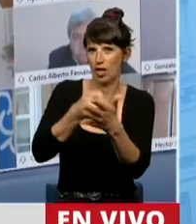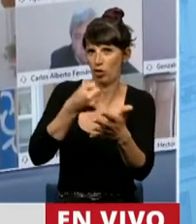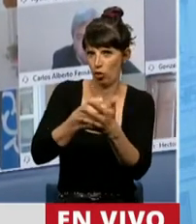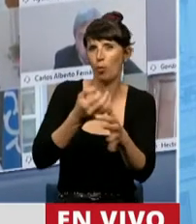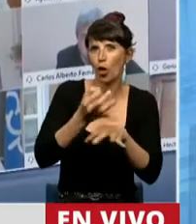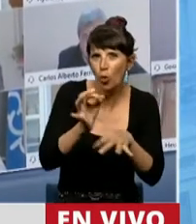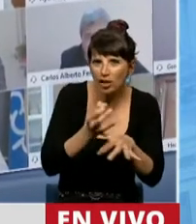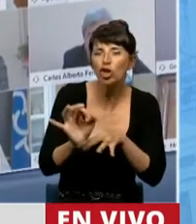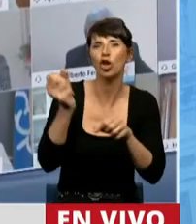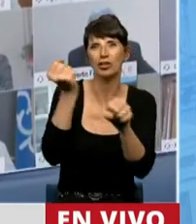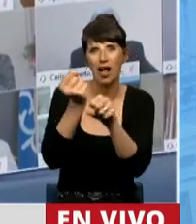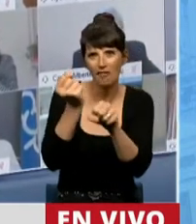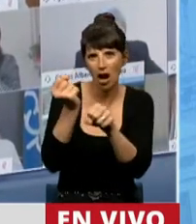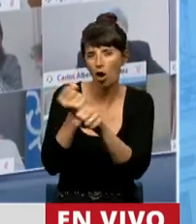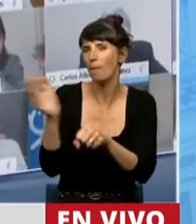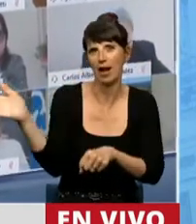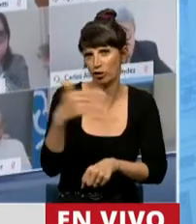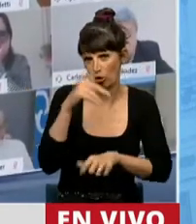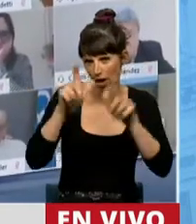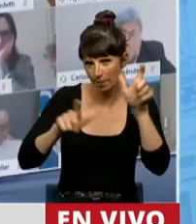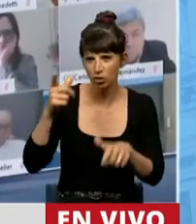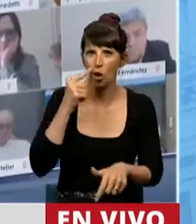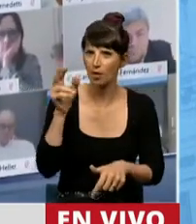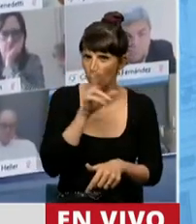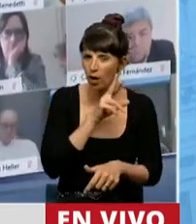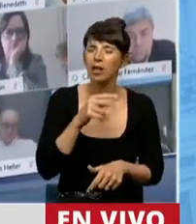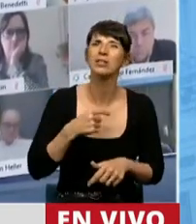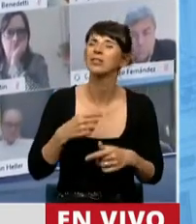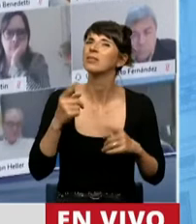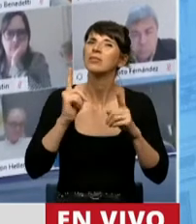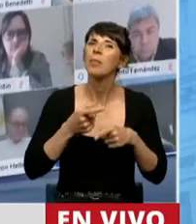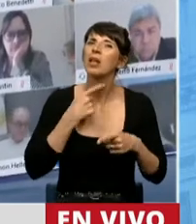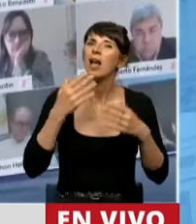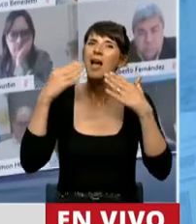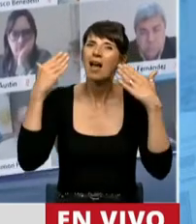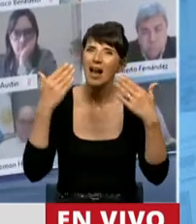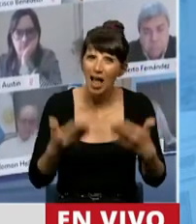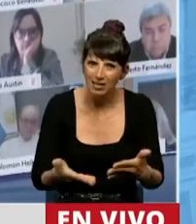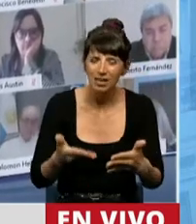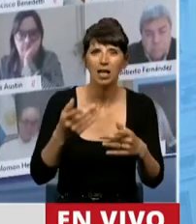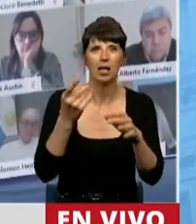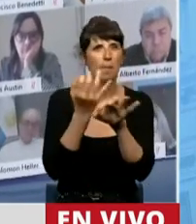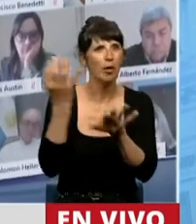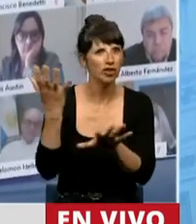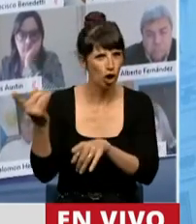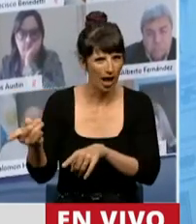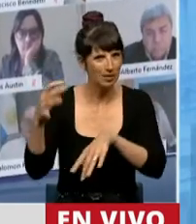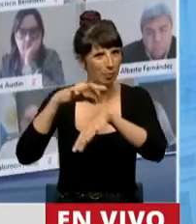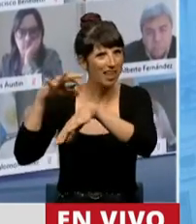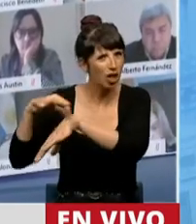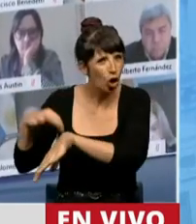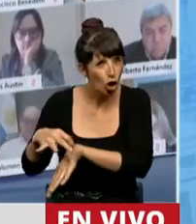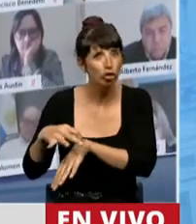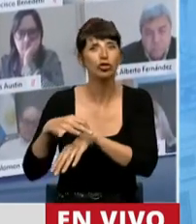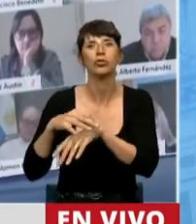Siento un profundo agradecimiento por los profesionales de la salud. Ustedes ven cómo fueron tratados los médicos,